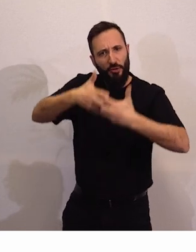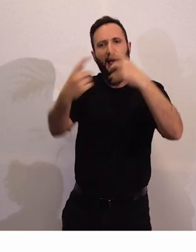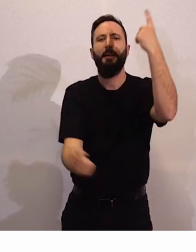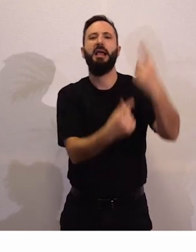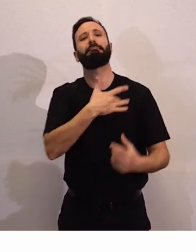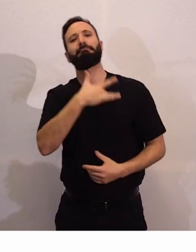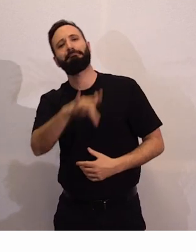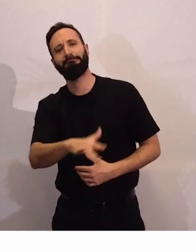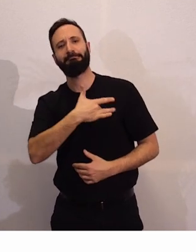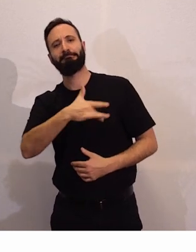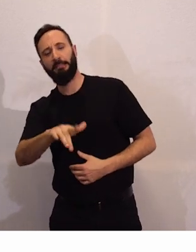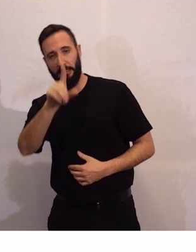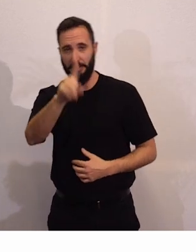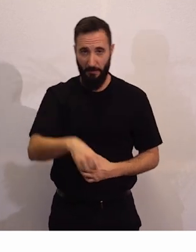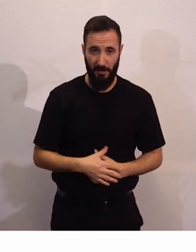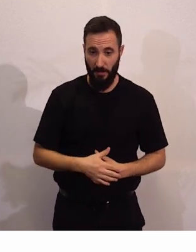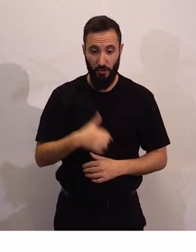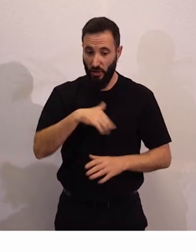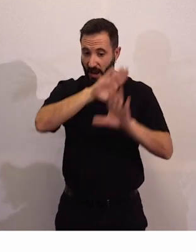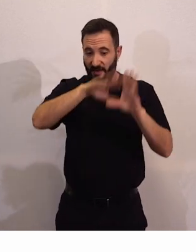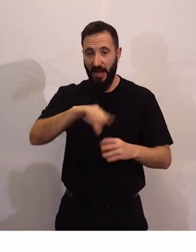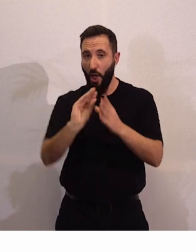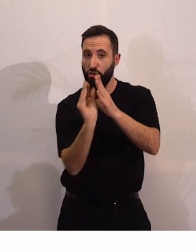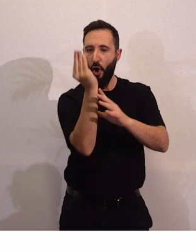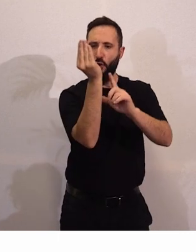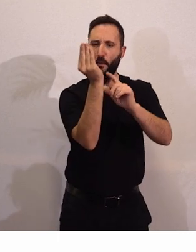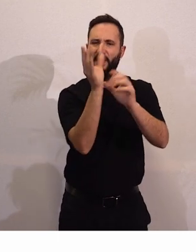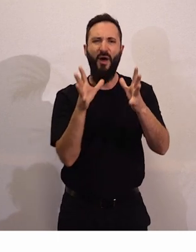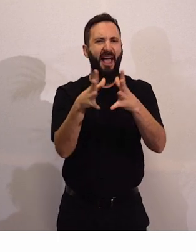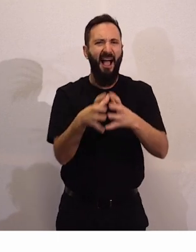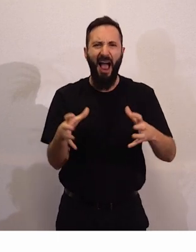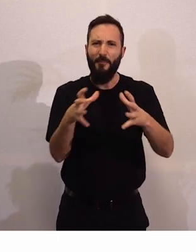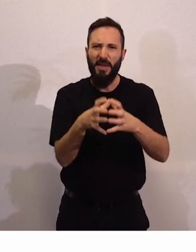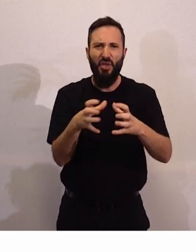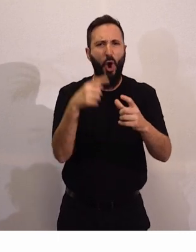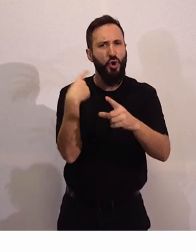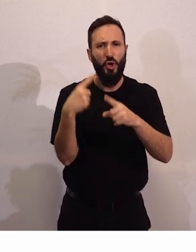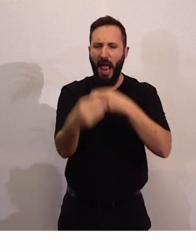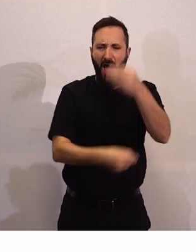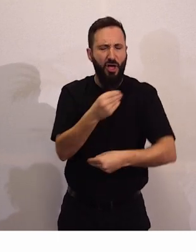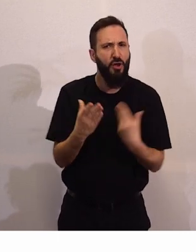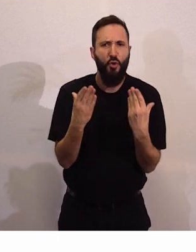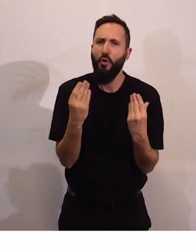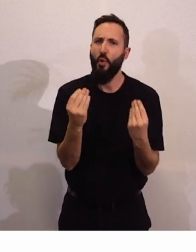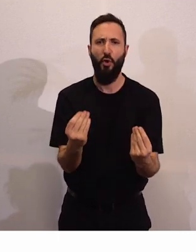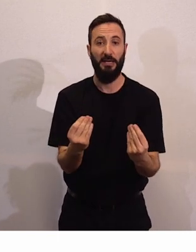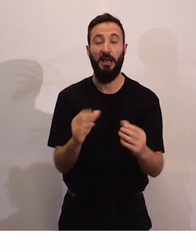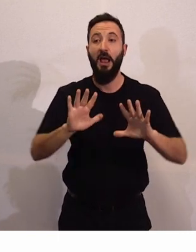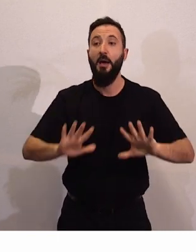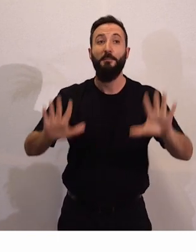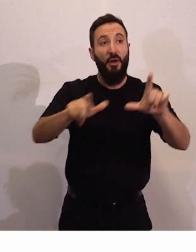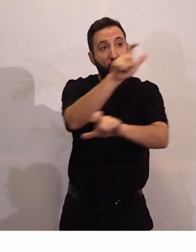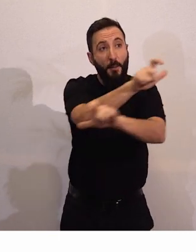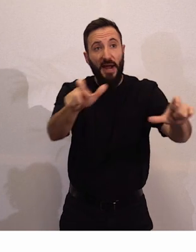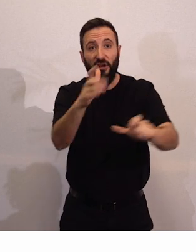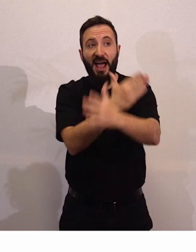Entonces yo dije vamos a poner ambición vamos a hacer muchas cosas pero no vamos a decirle a las